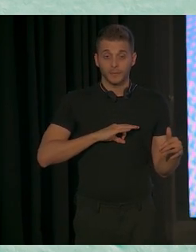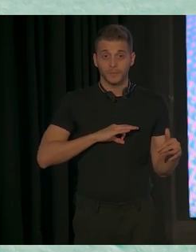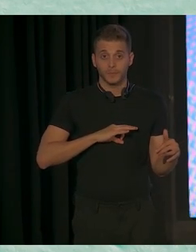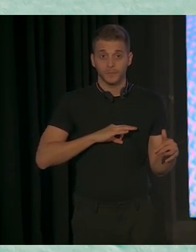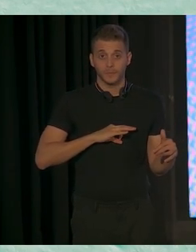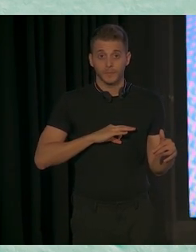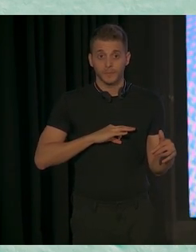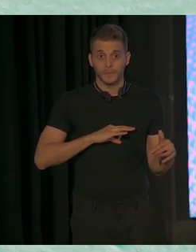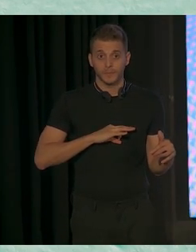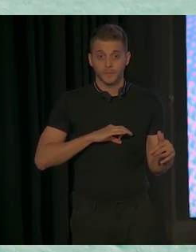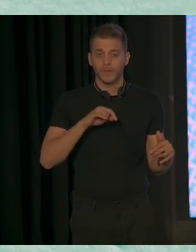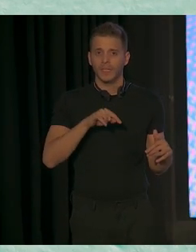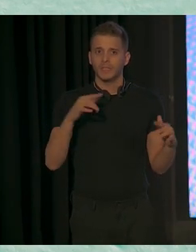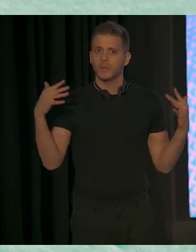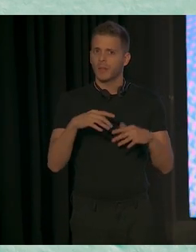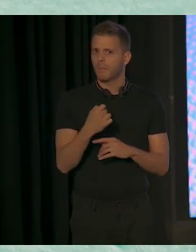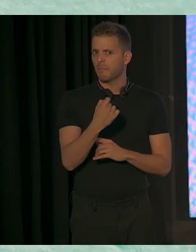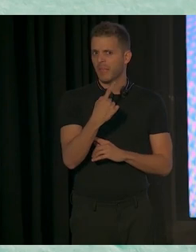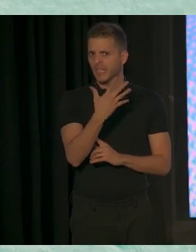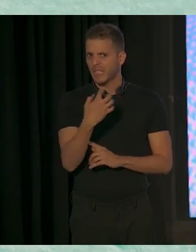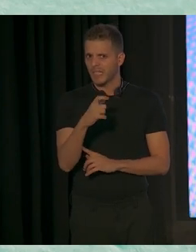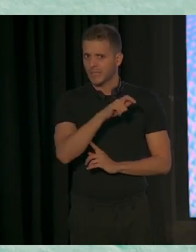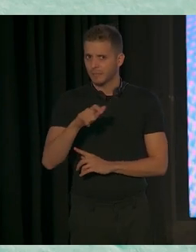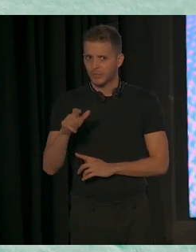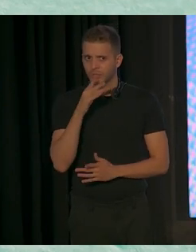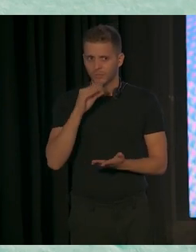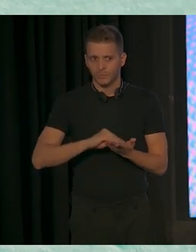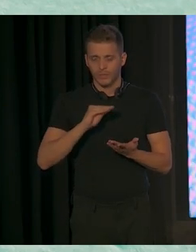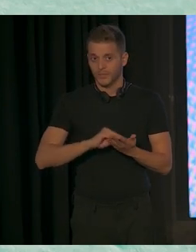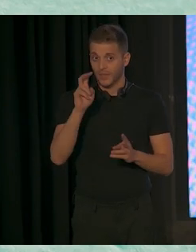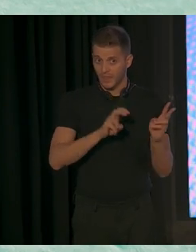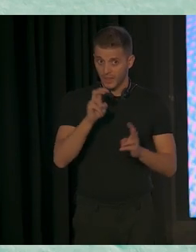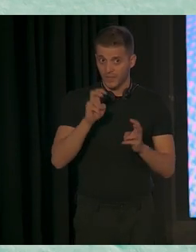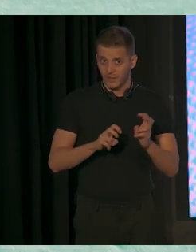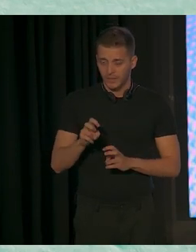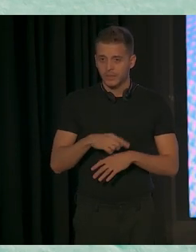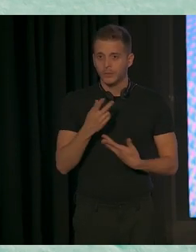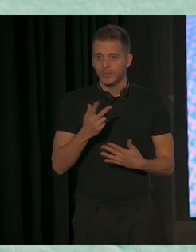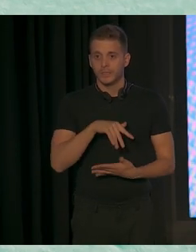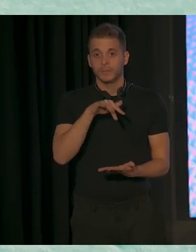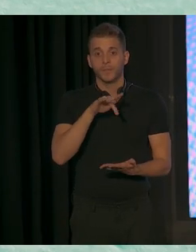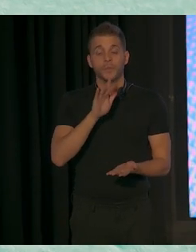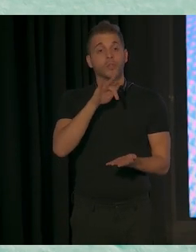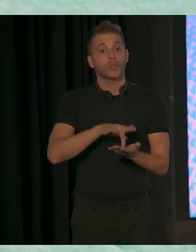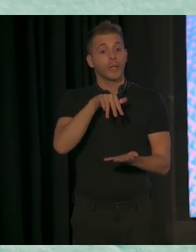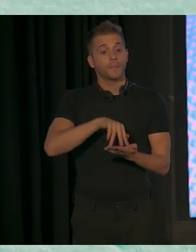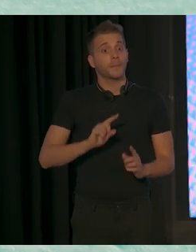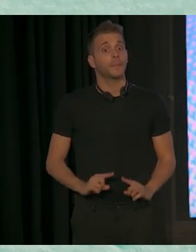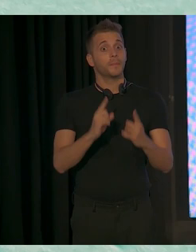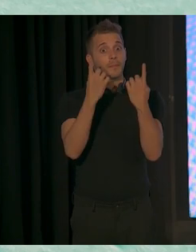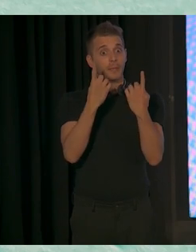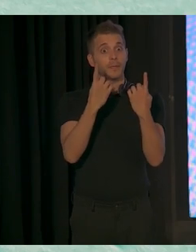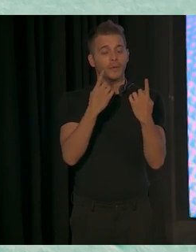vienen como 1.500 gente. La a veces fue en persona el primer año que estaba ahí y después en